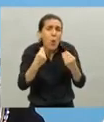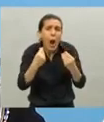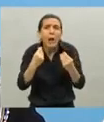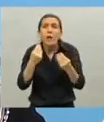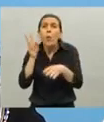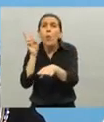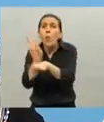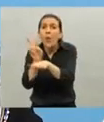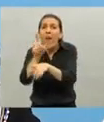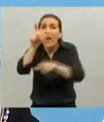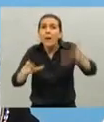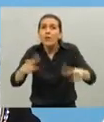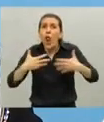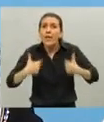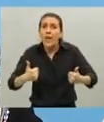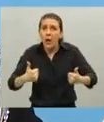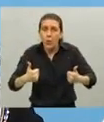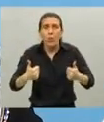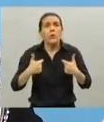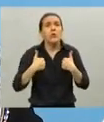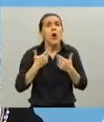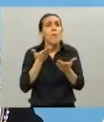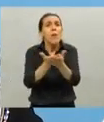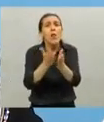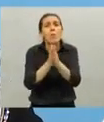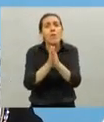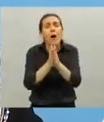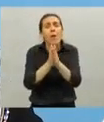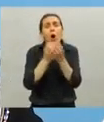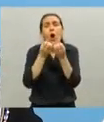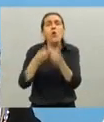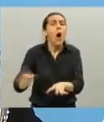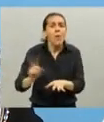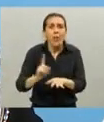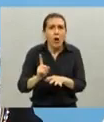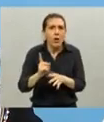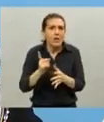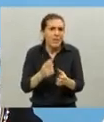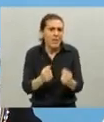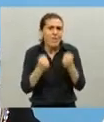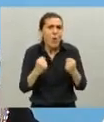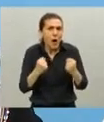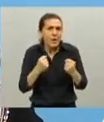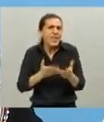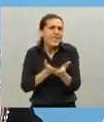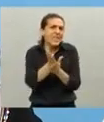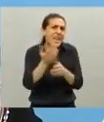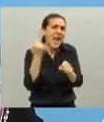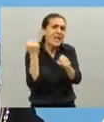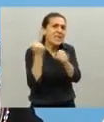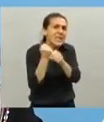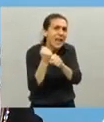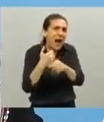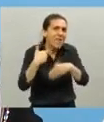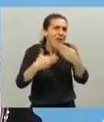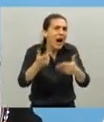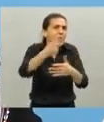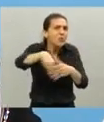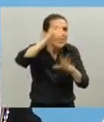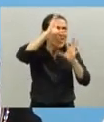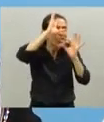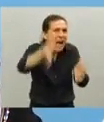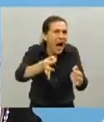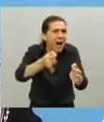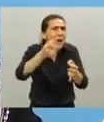gente. Ayer les pido que no aflojen, sigan trabajando, sepan aquellos que